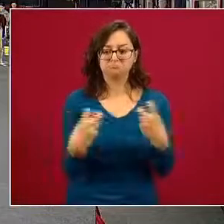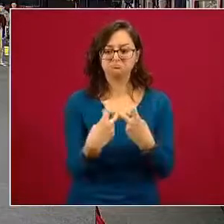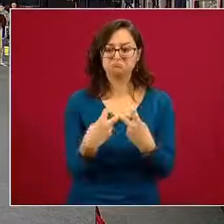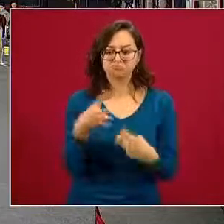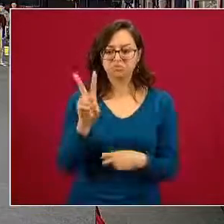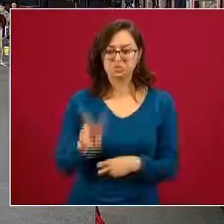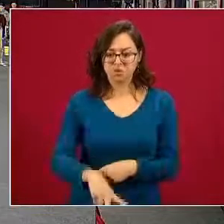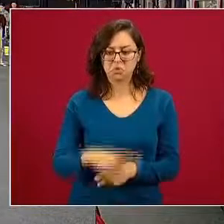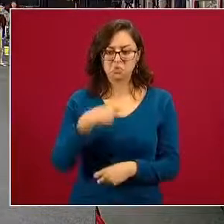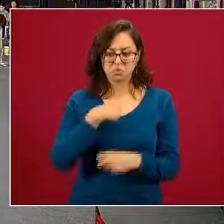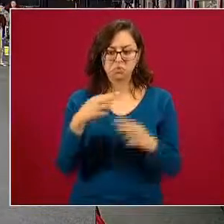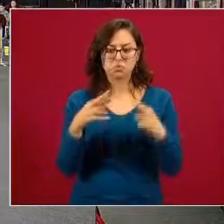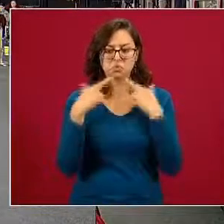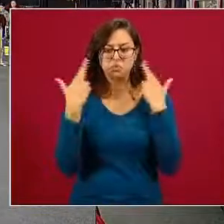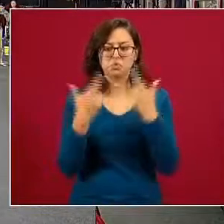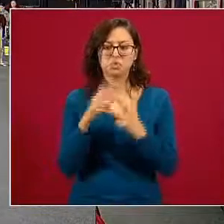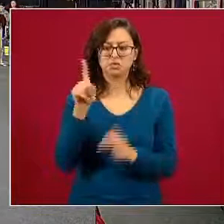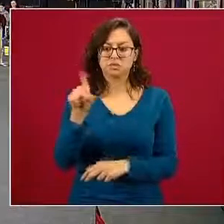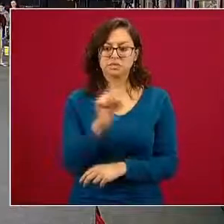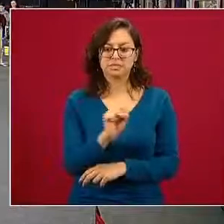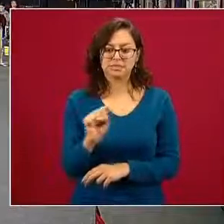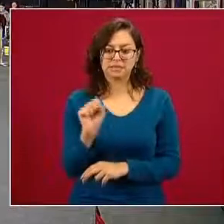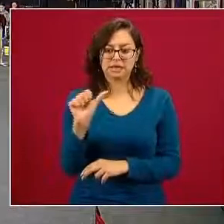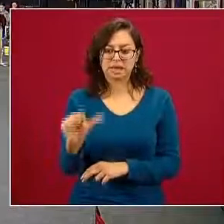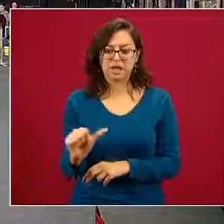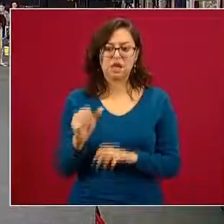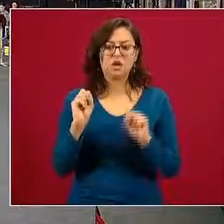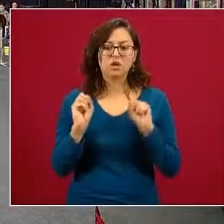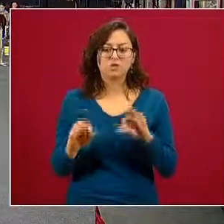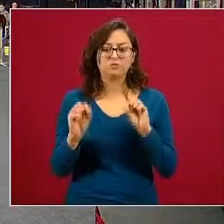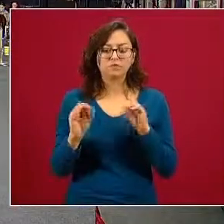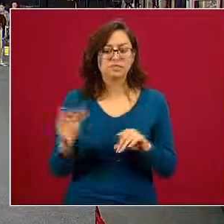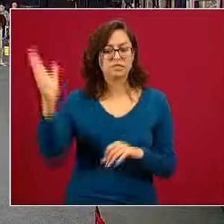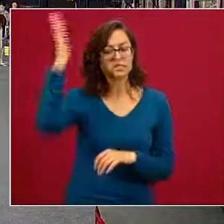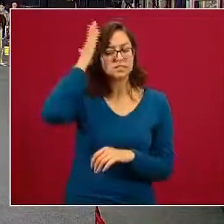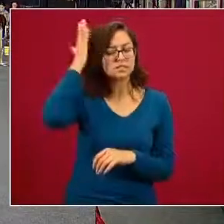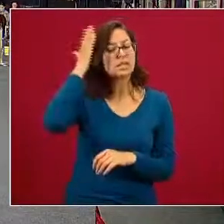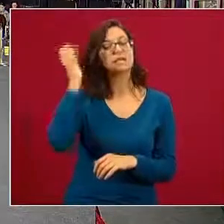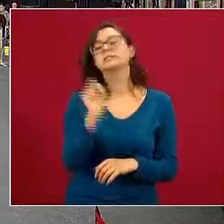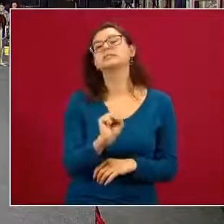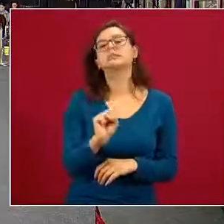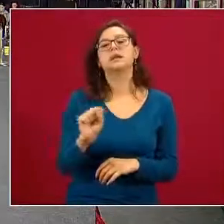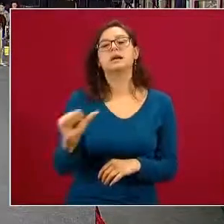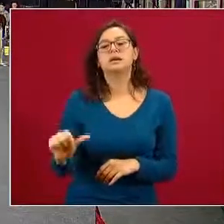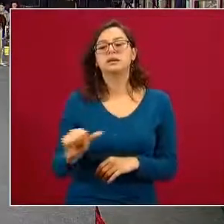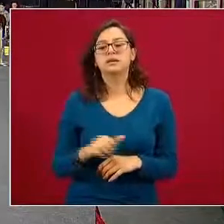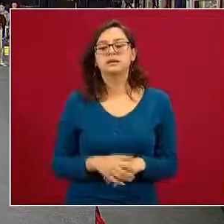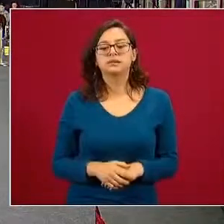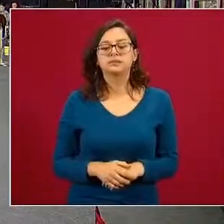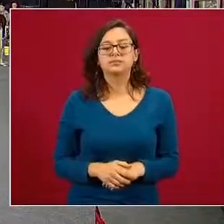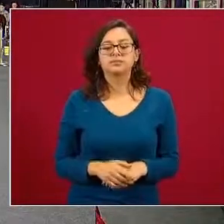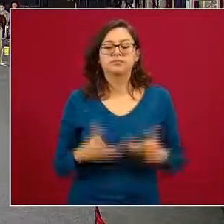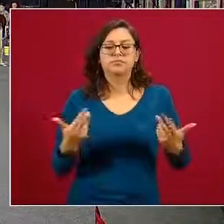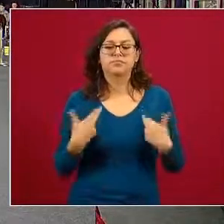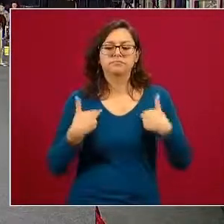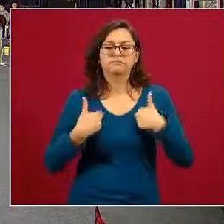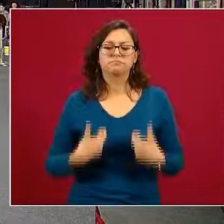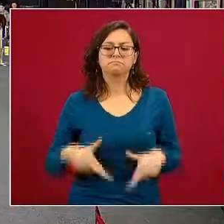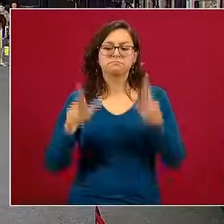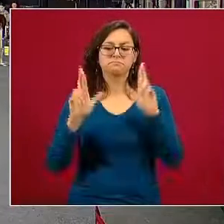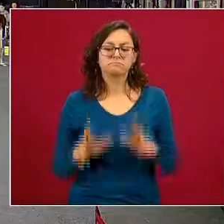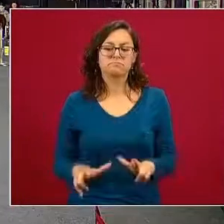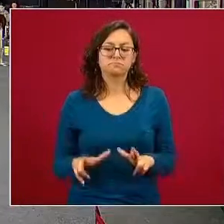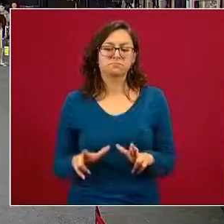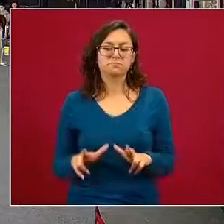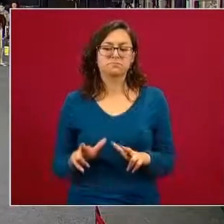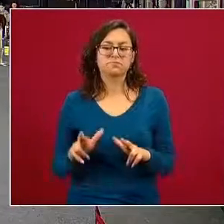tuve una reunión en la Secretaría de Salud en las oficinas centrales de la Secretaría de Salud con los representantes en algunos